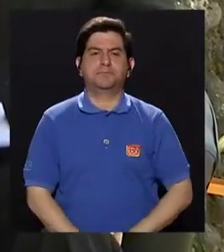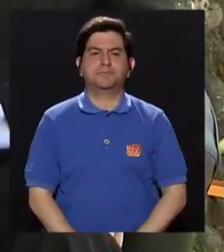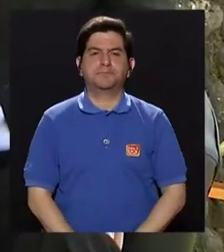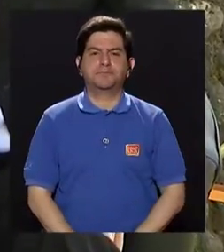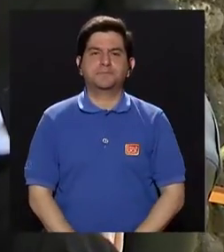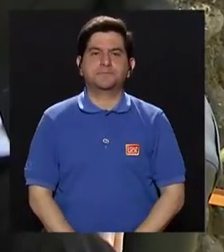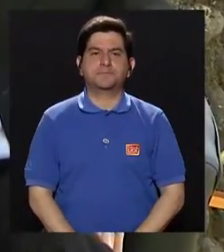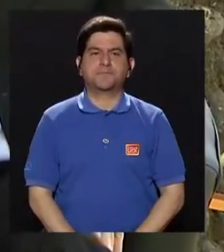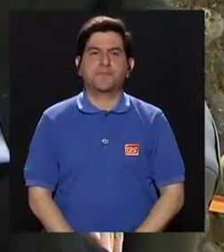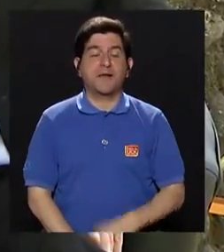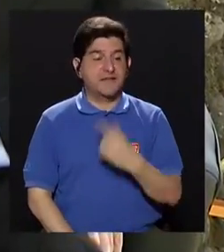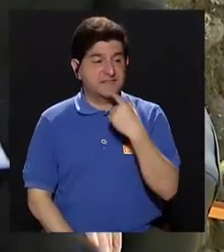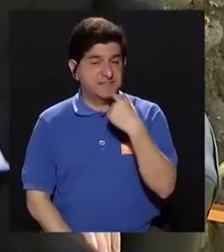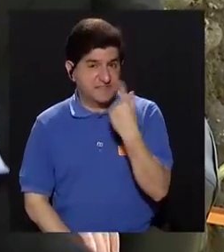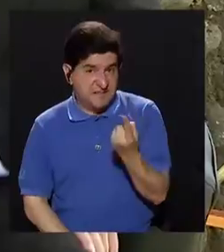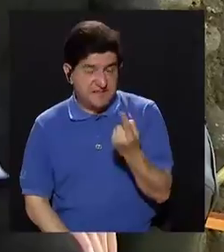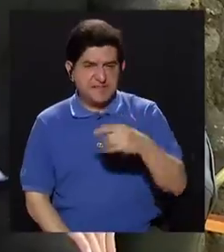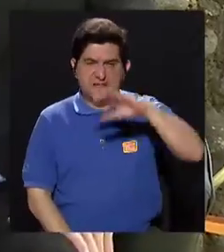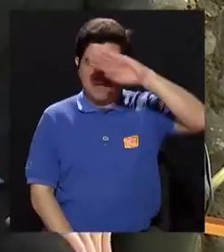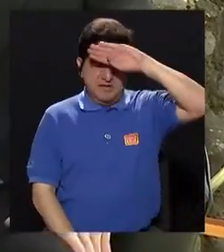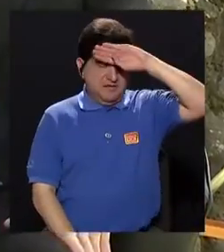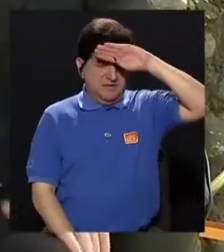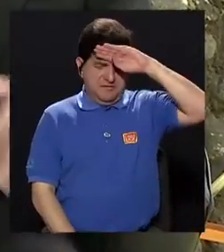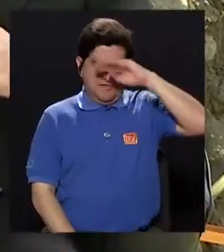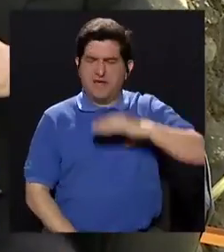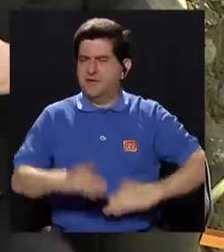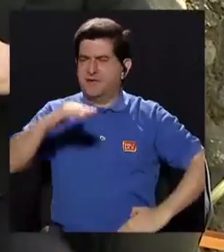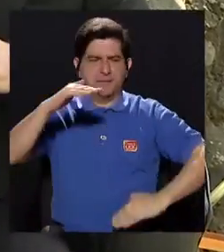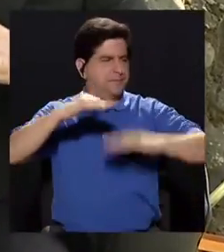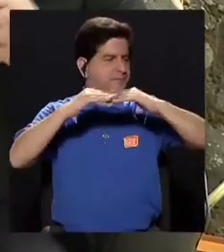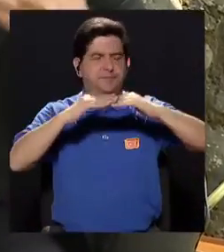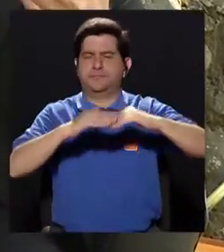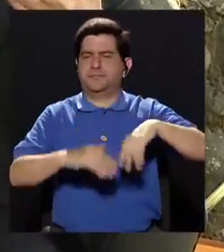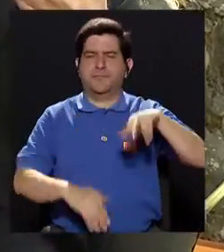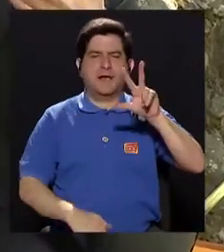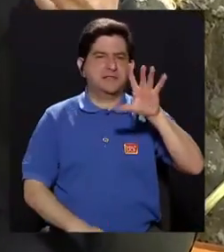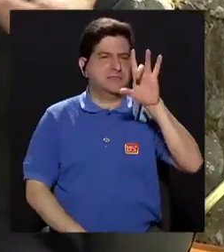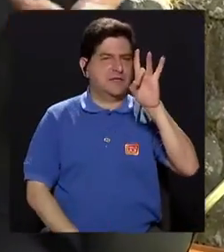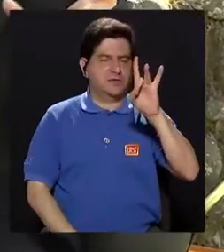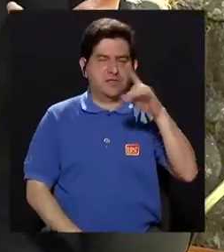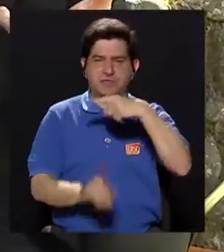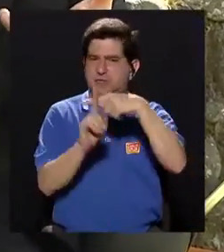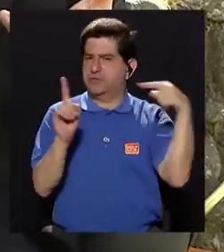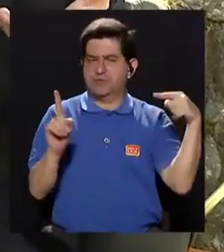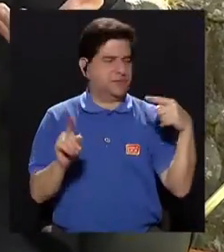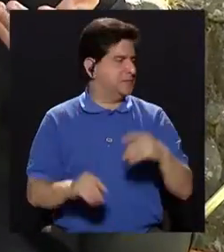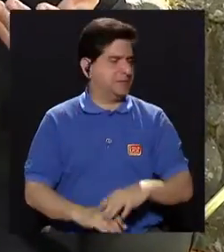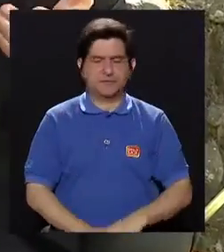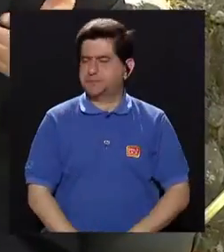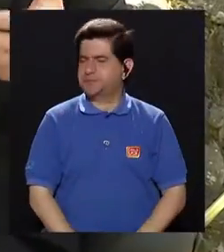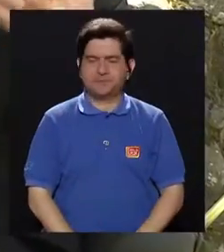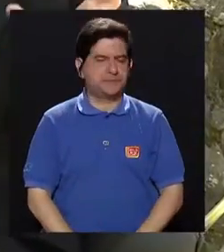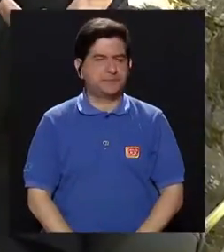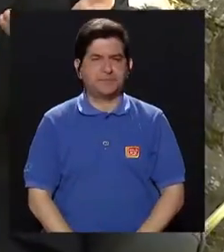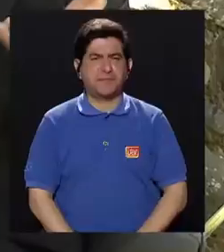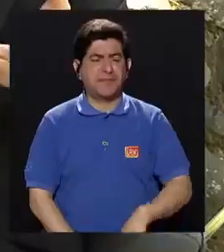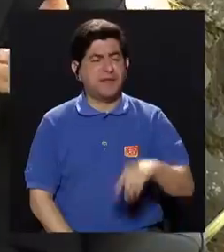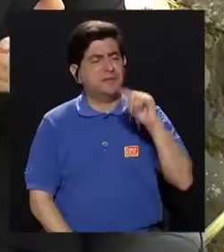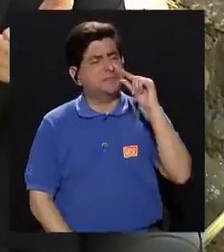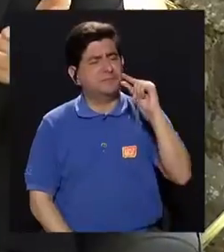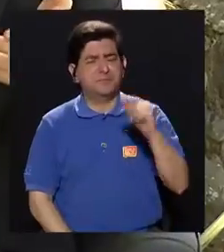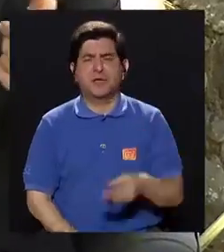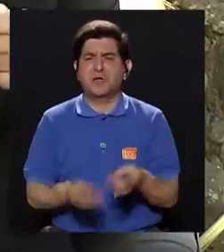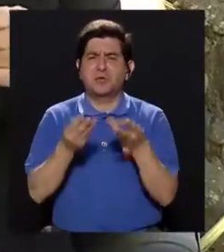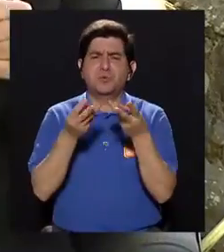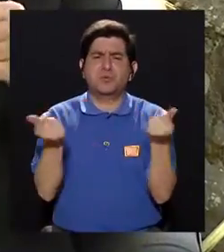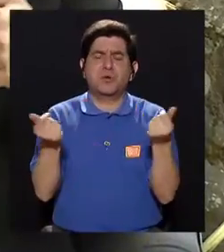Entonces, aquí se dice que la fiebre no llega hasta los 38 grados y medio. Entonces, es, digamos, leve